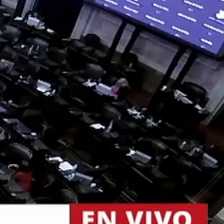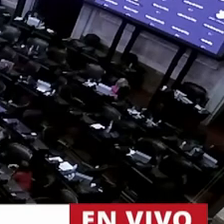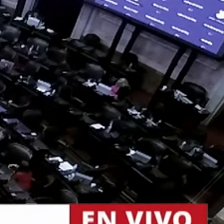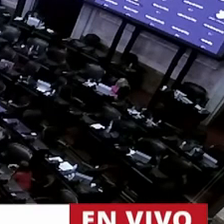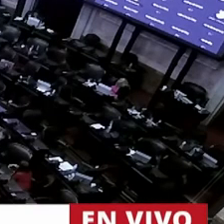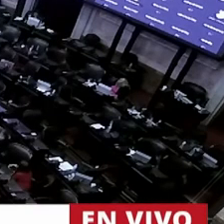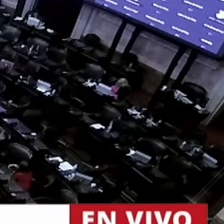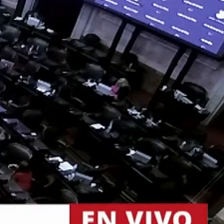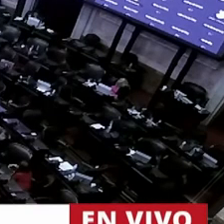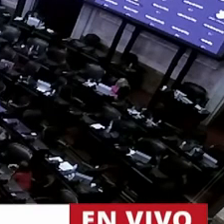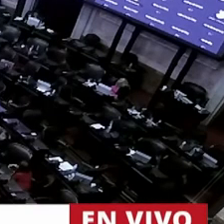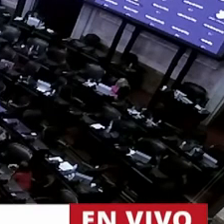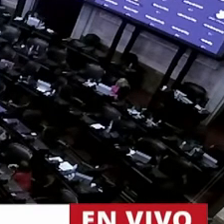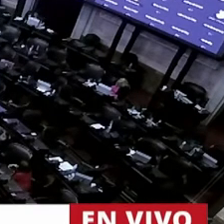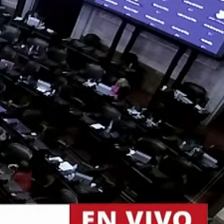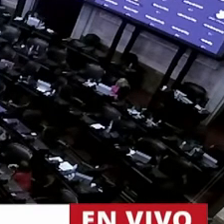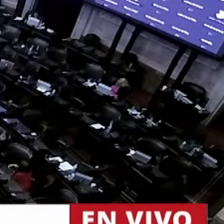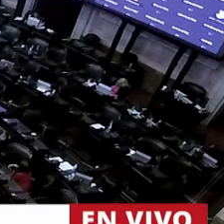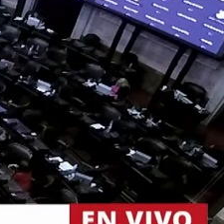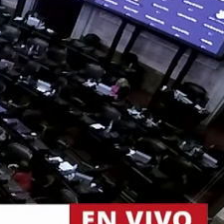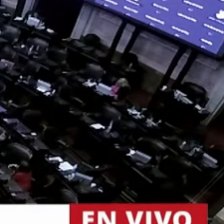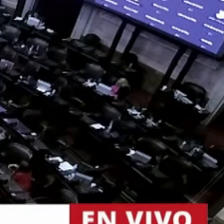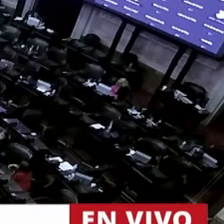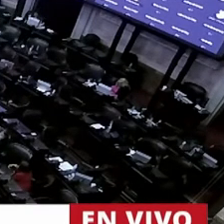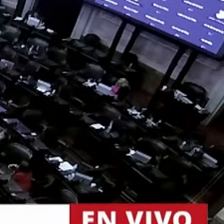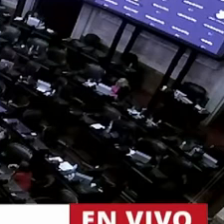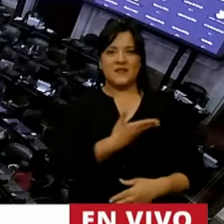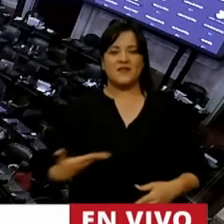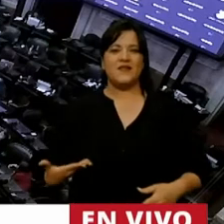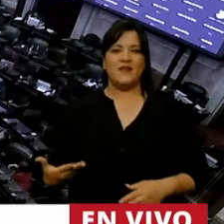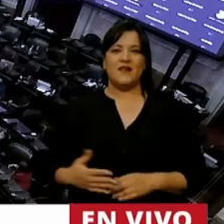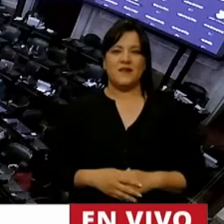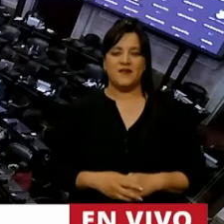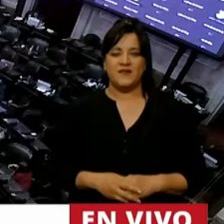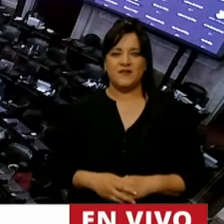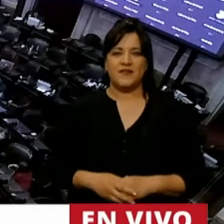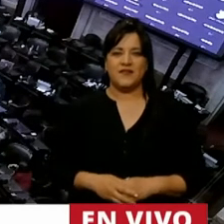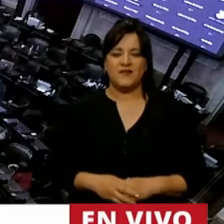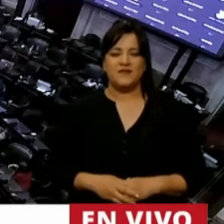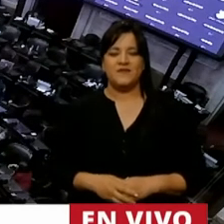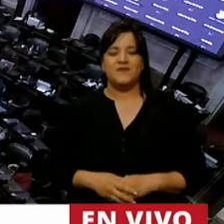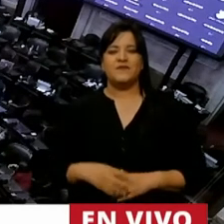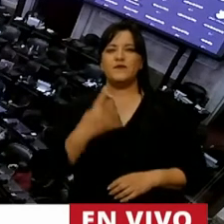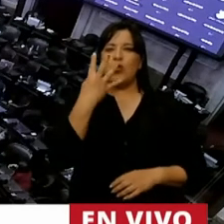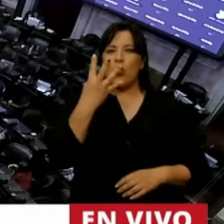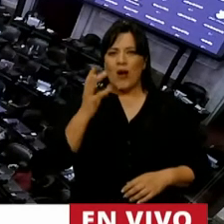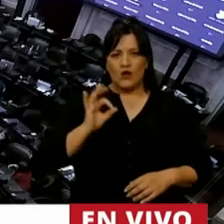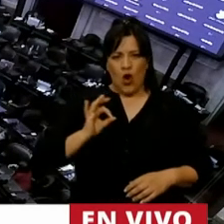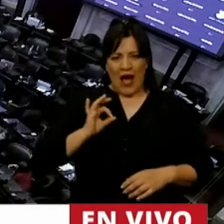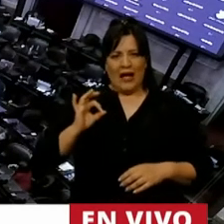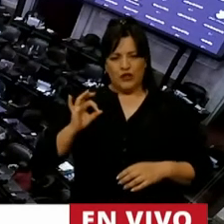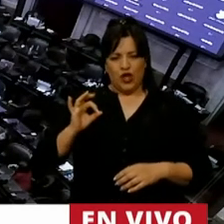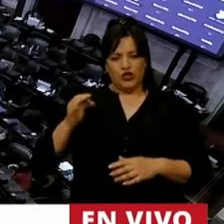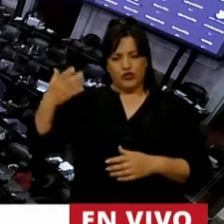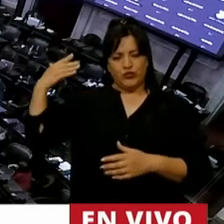Gracias, señor Presidente. Tenemos después de cuatro años un